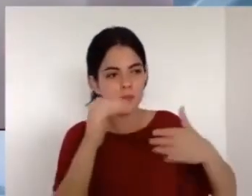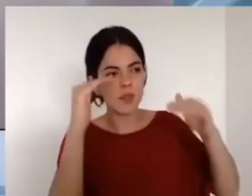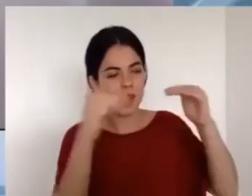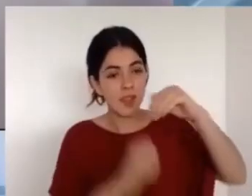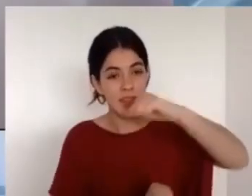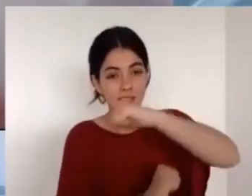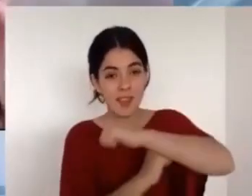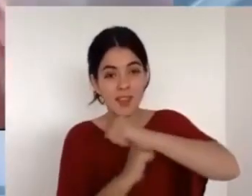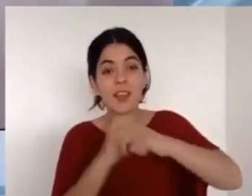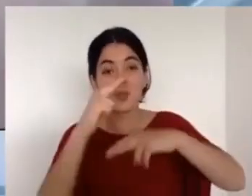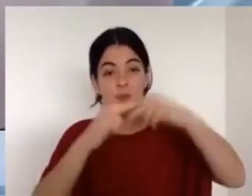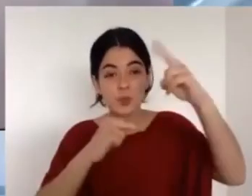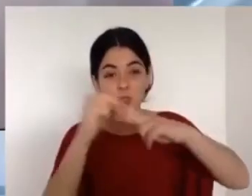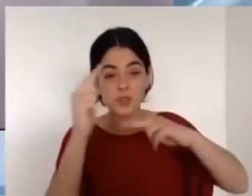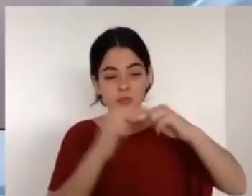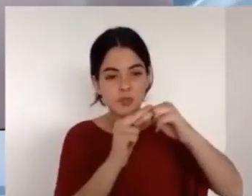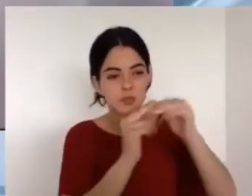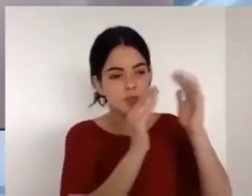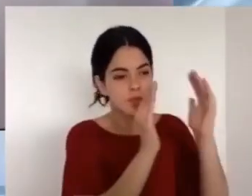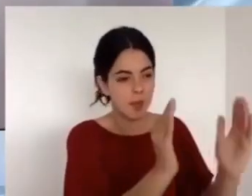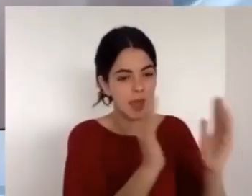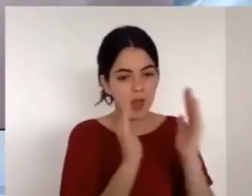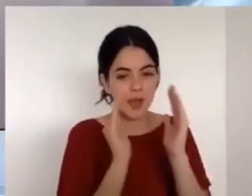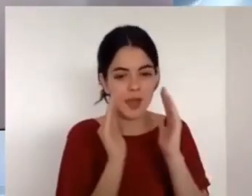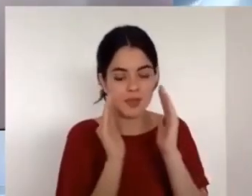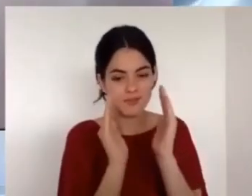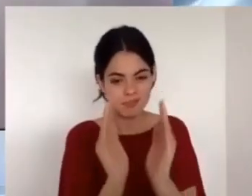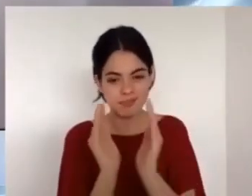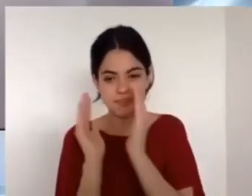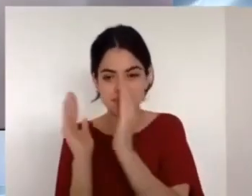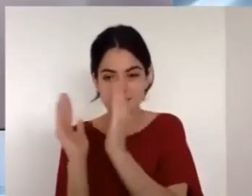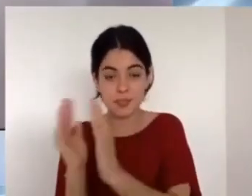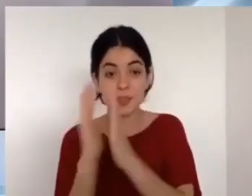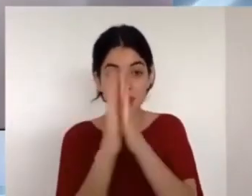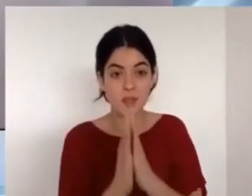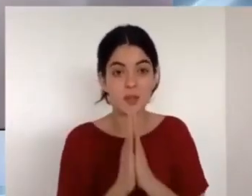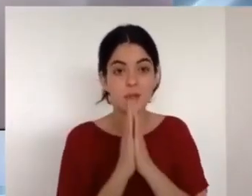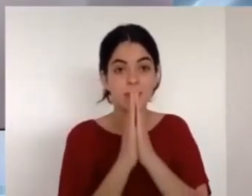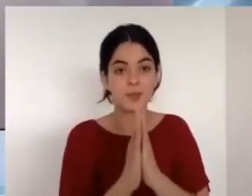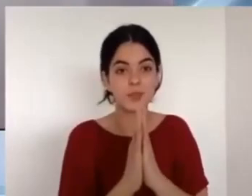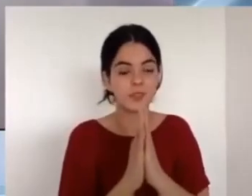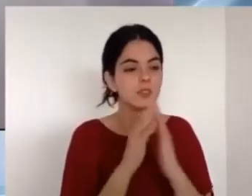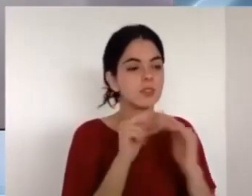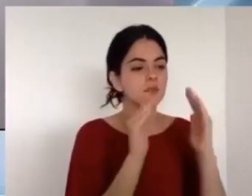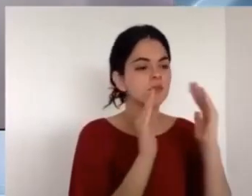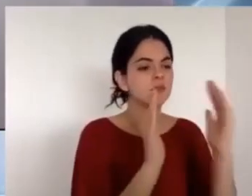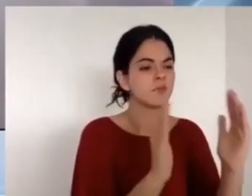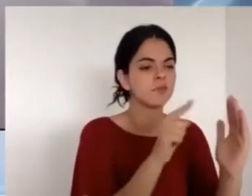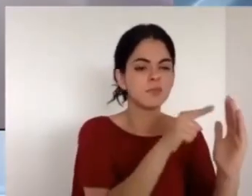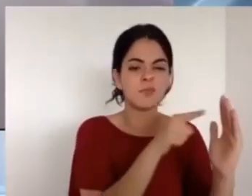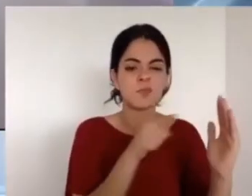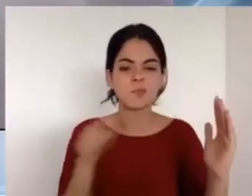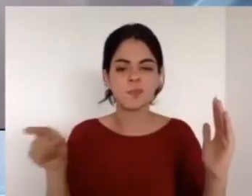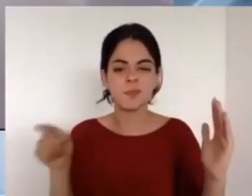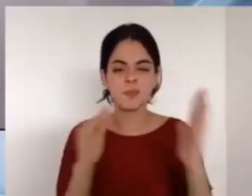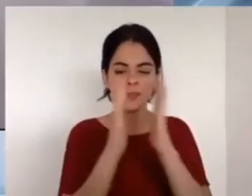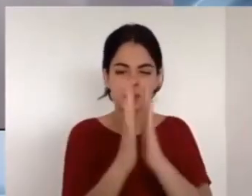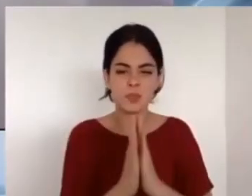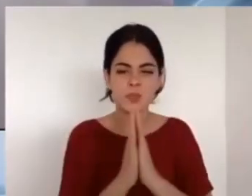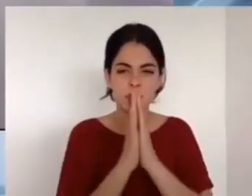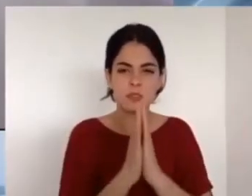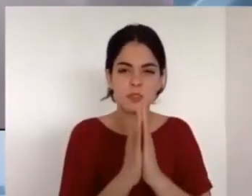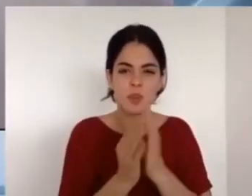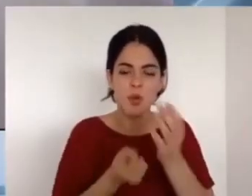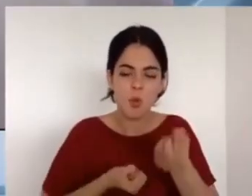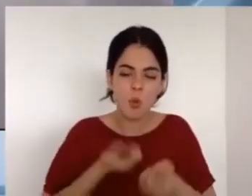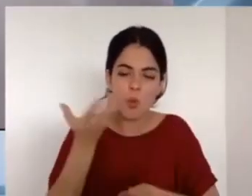notorio el Señorío de Cristo? Le voy a dar estas razones. Miren, la oración